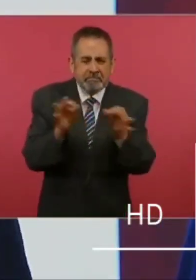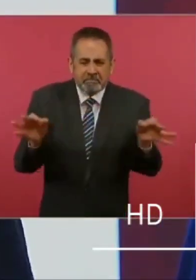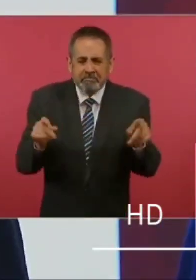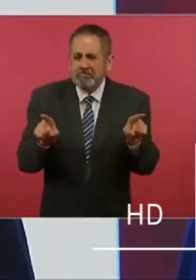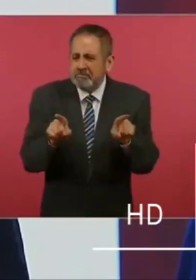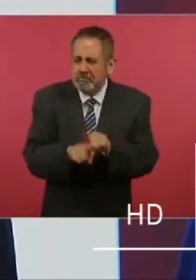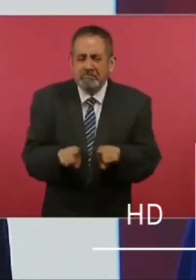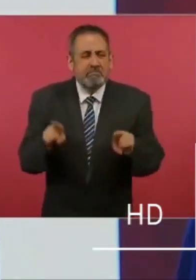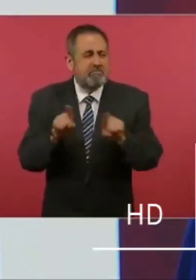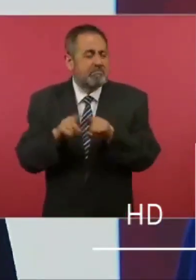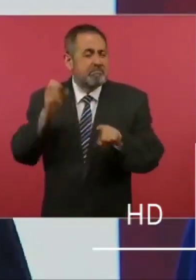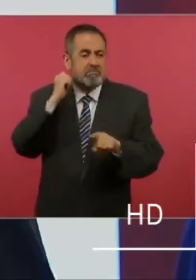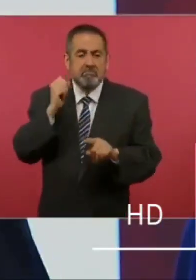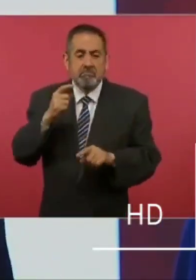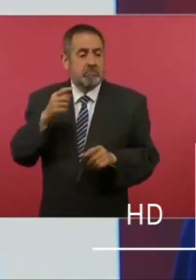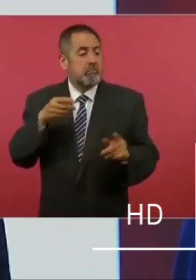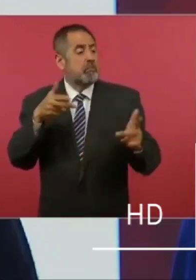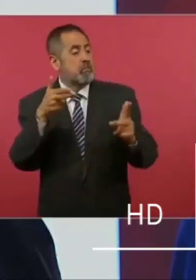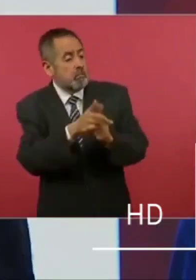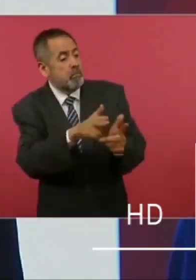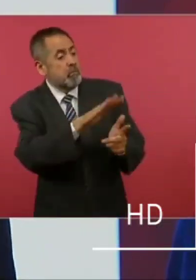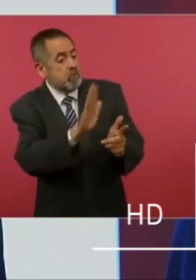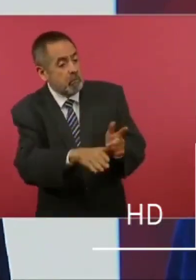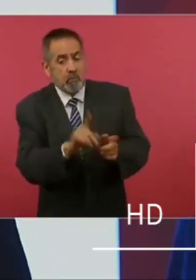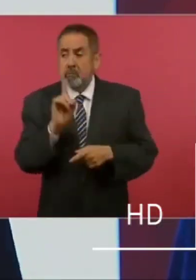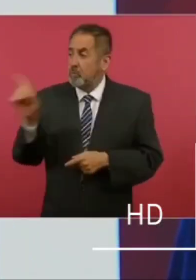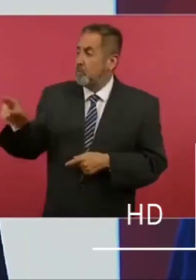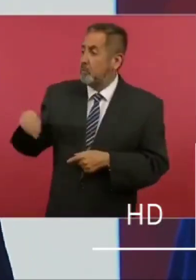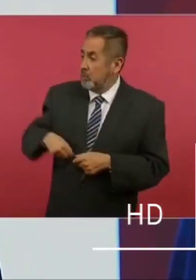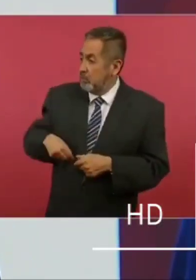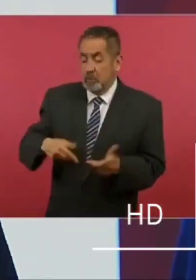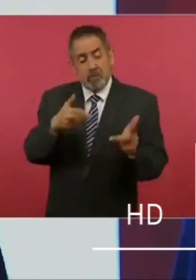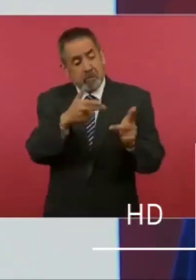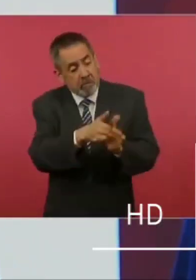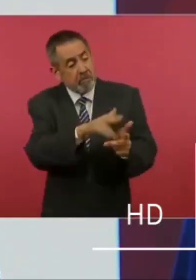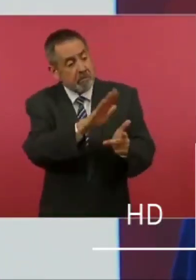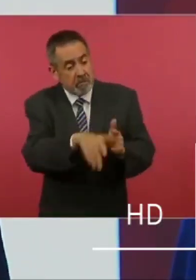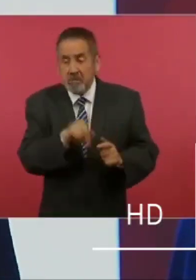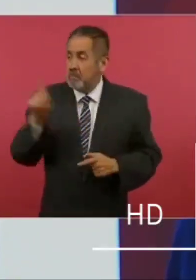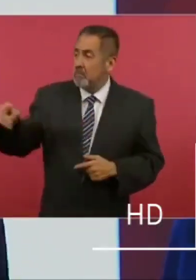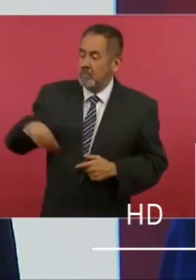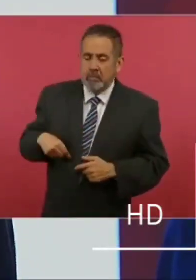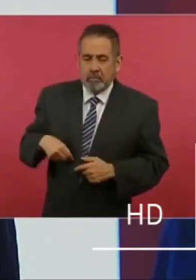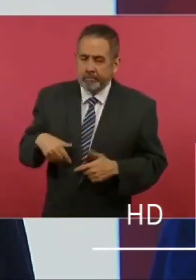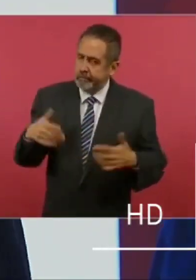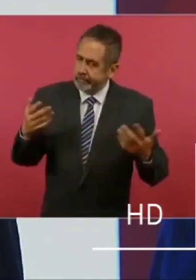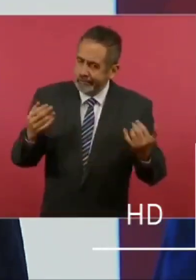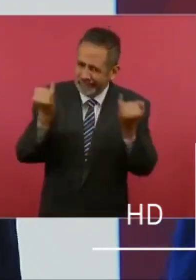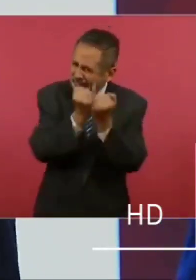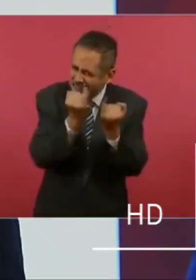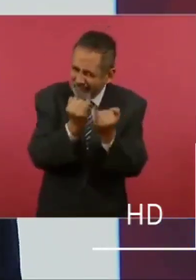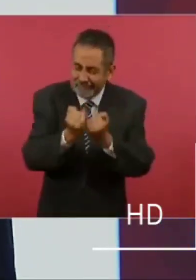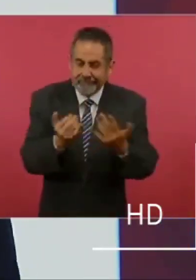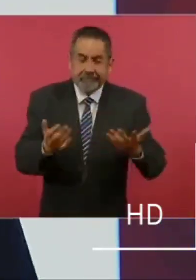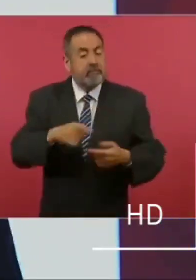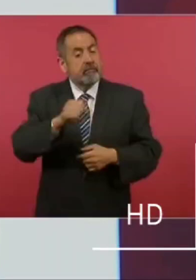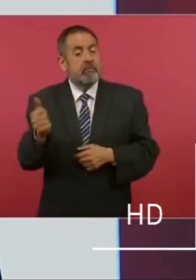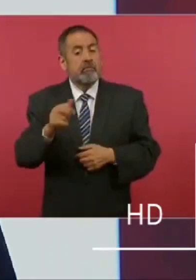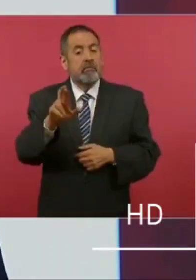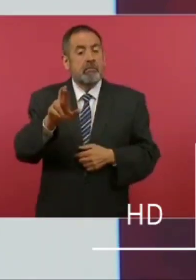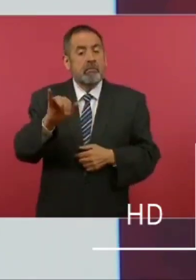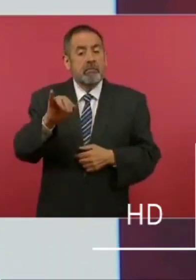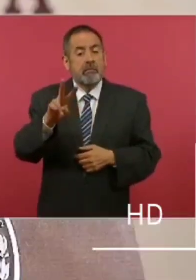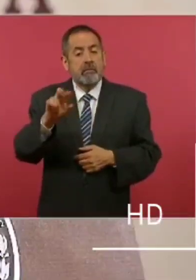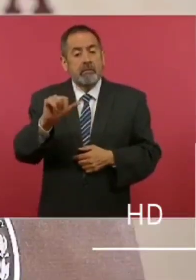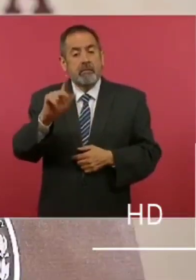discurso. El más reciente señalamiento al respecto es el del periodista Raimundo Riva Palacio, en su columna